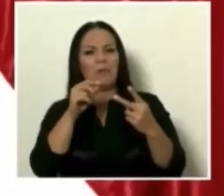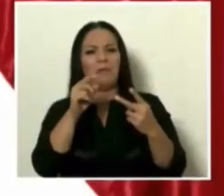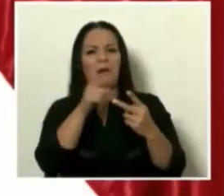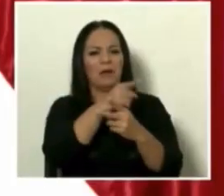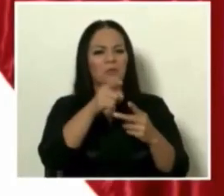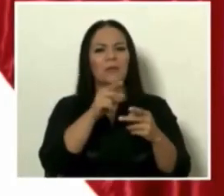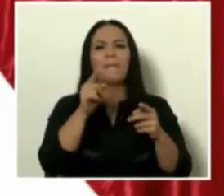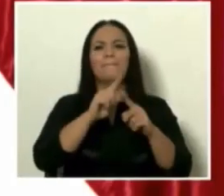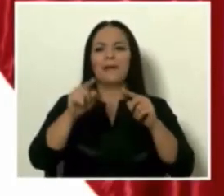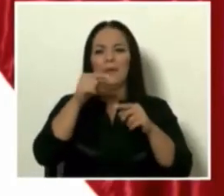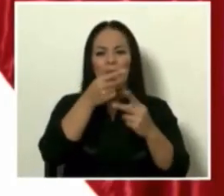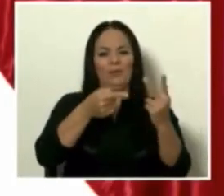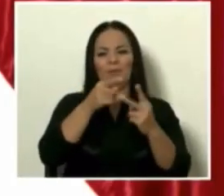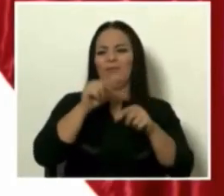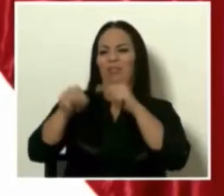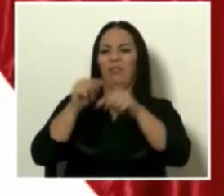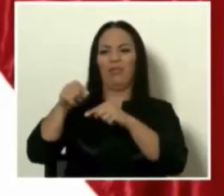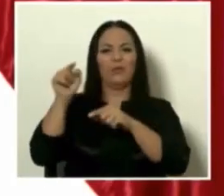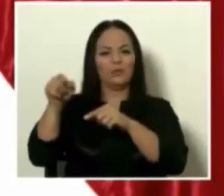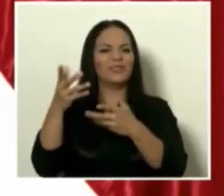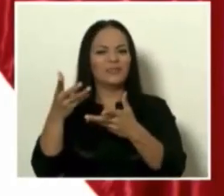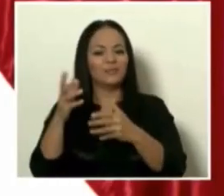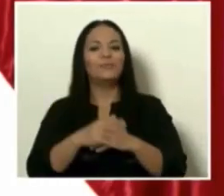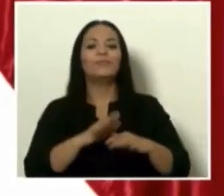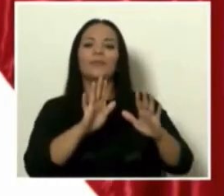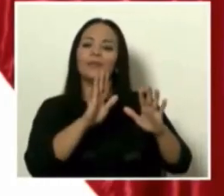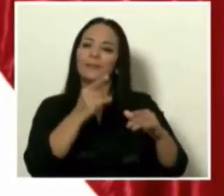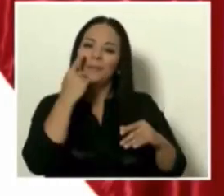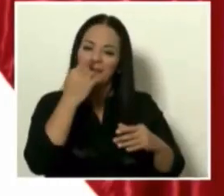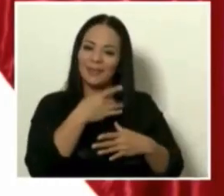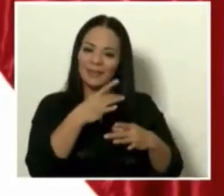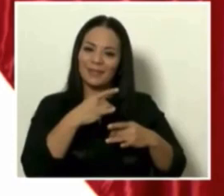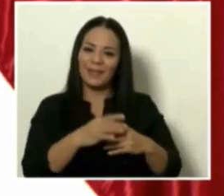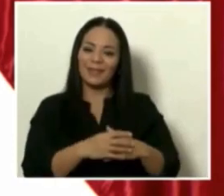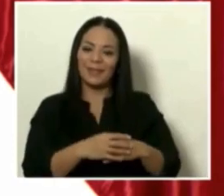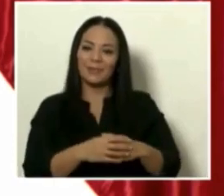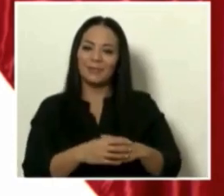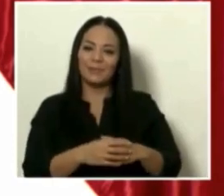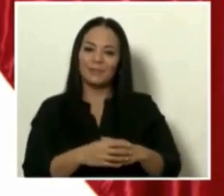Las declaraciones de don Oscar, y dijo algo repudiable, repugnante, algo así.